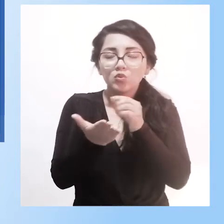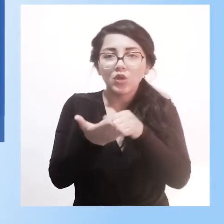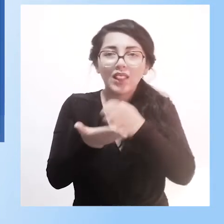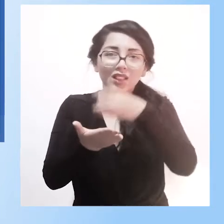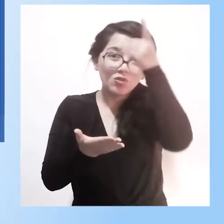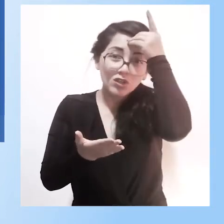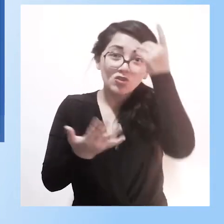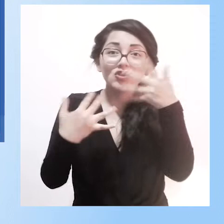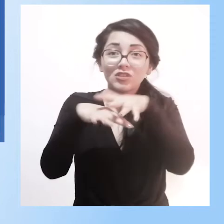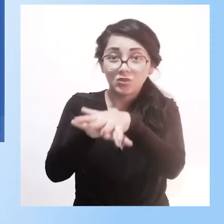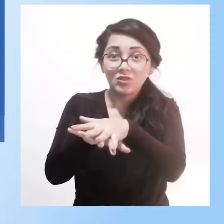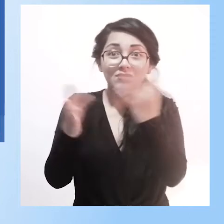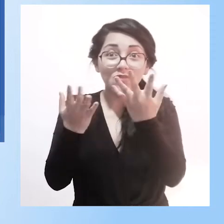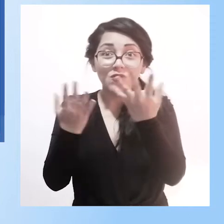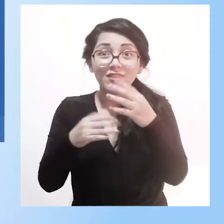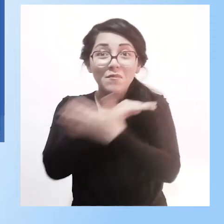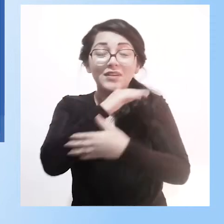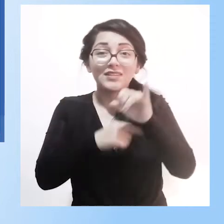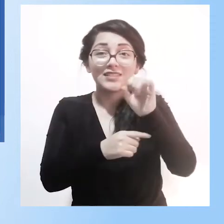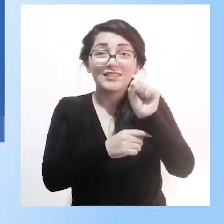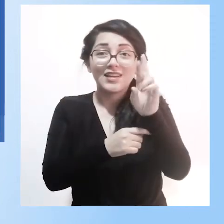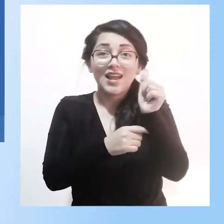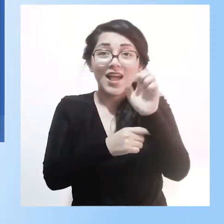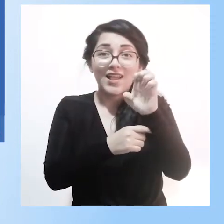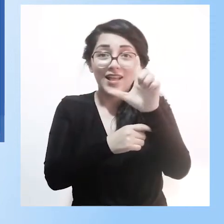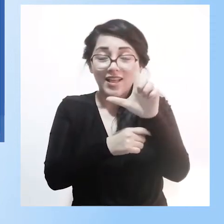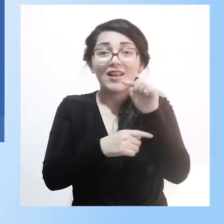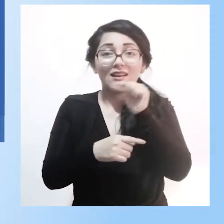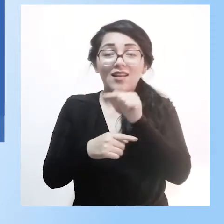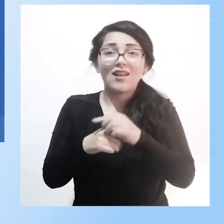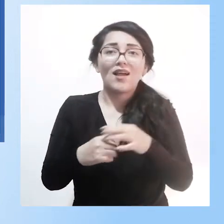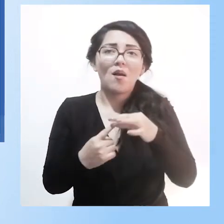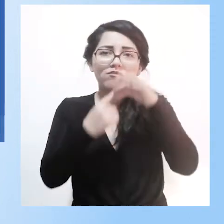Es autora del modelo nacional de gestión y atención educativa hospitalaria y domiciliaria.